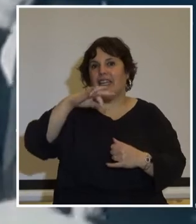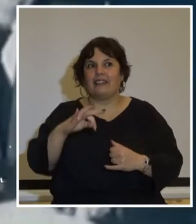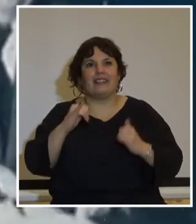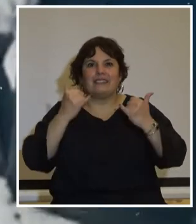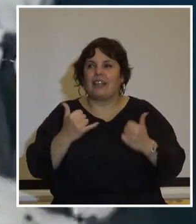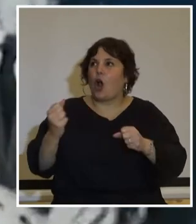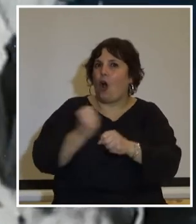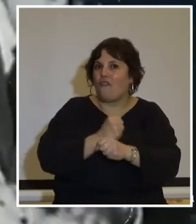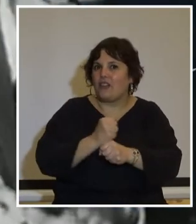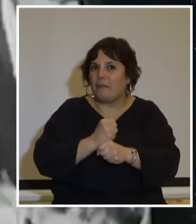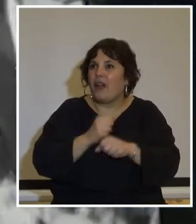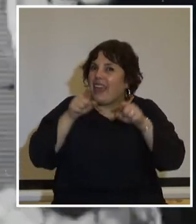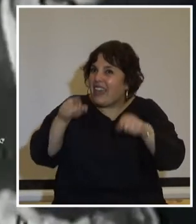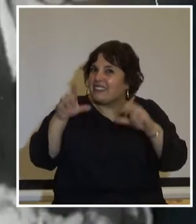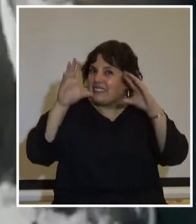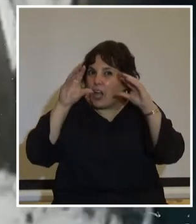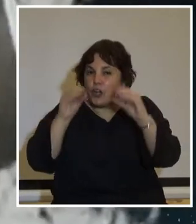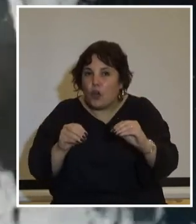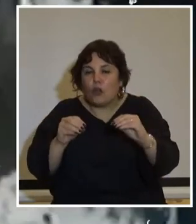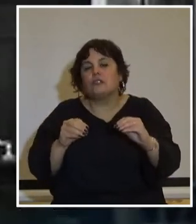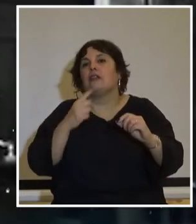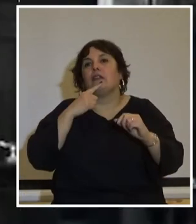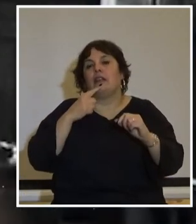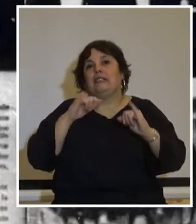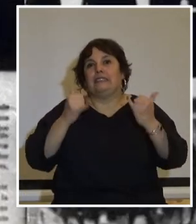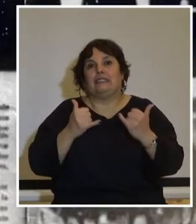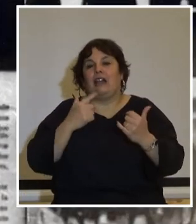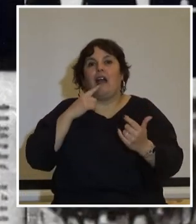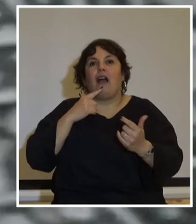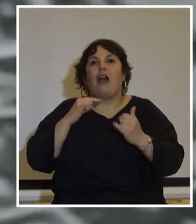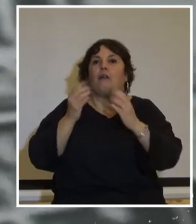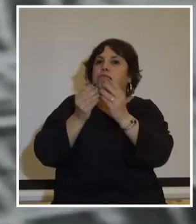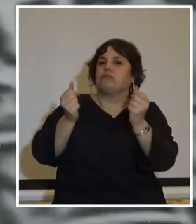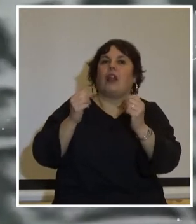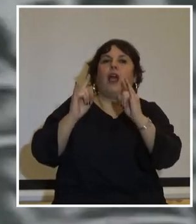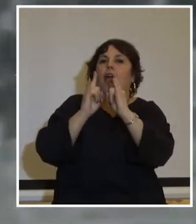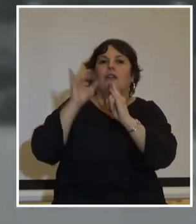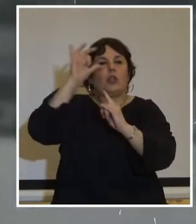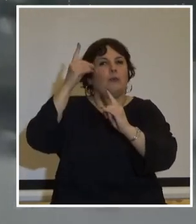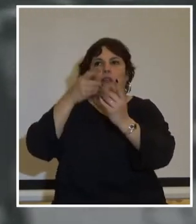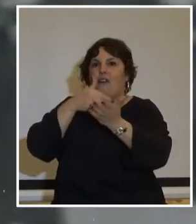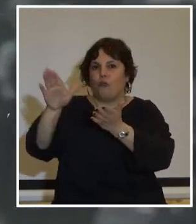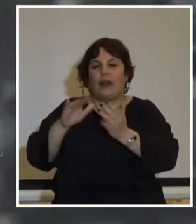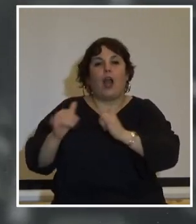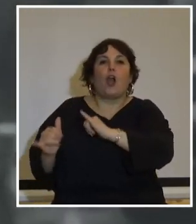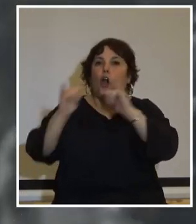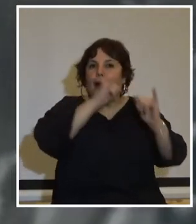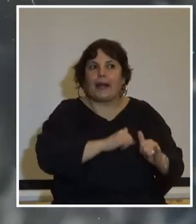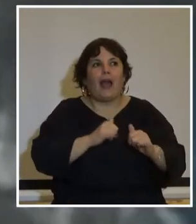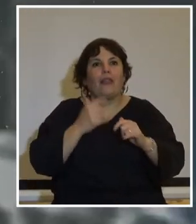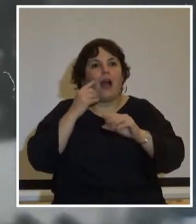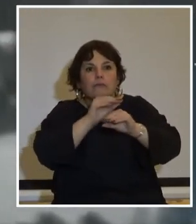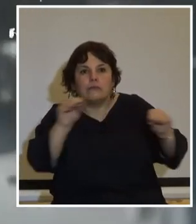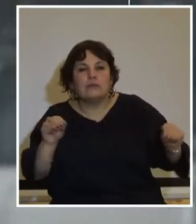confirmación de que esa noche se produciría el golpe de Estado con la disolución de las cámaras. Durante la jornada, se alertó a todos los